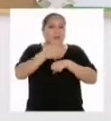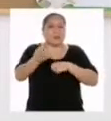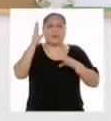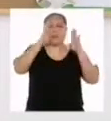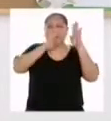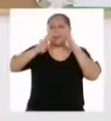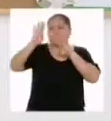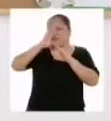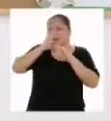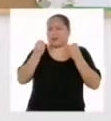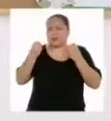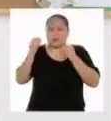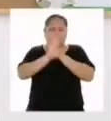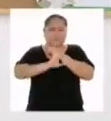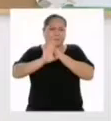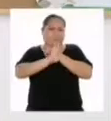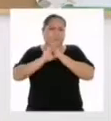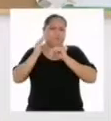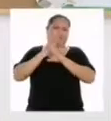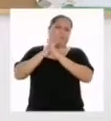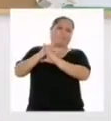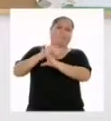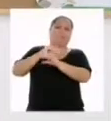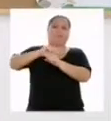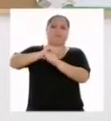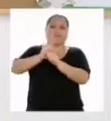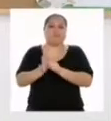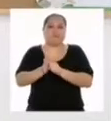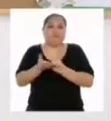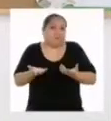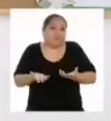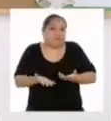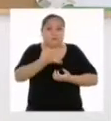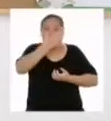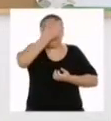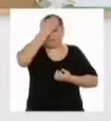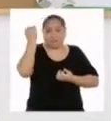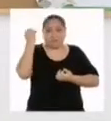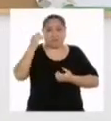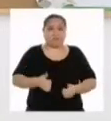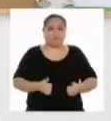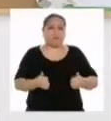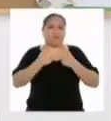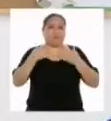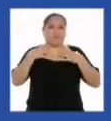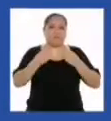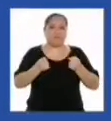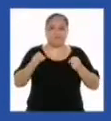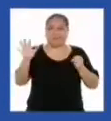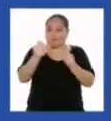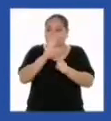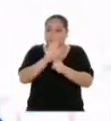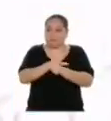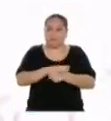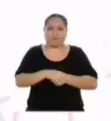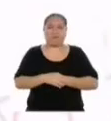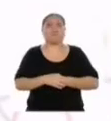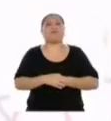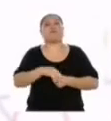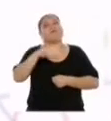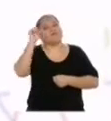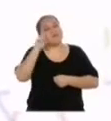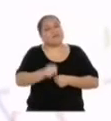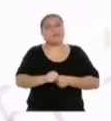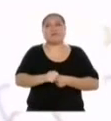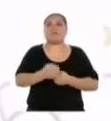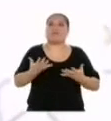que nos preocupamos tanto por protegernos del coronavirus y en ocasiones nos olvidamos que una vida saludable es integral. Claro,